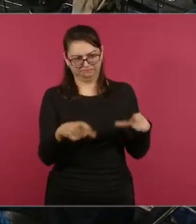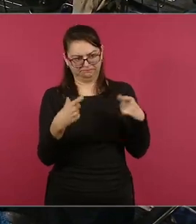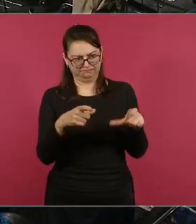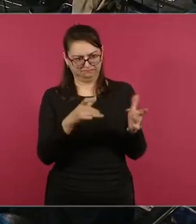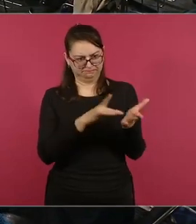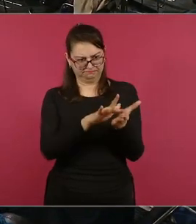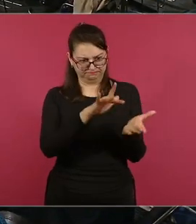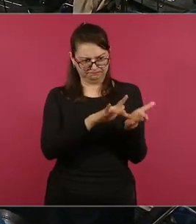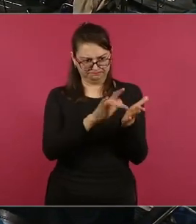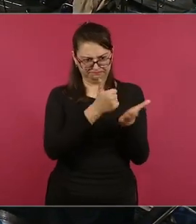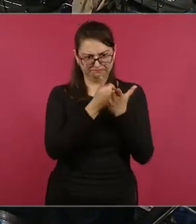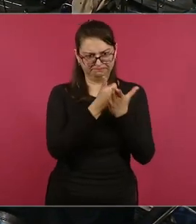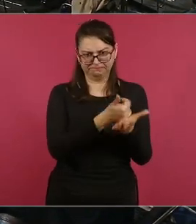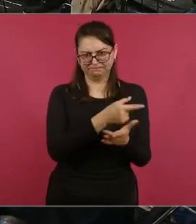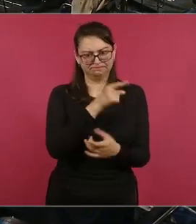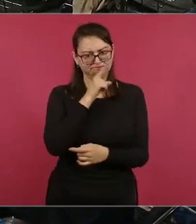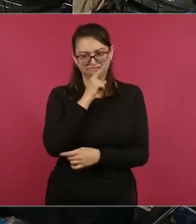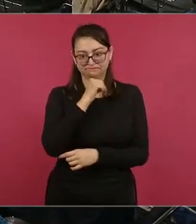crucificaron.